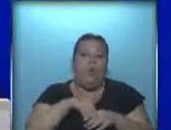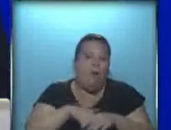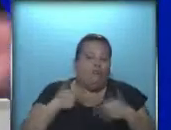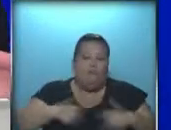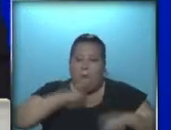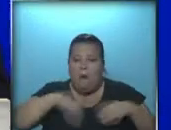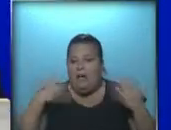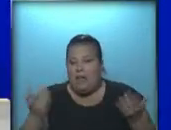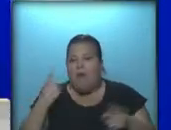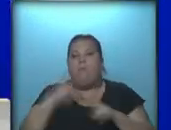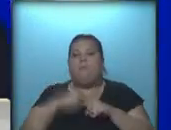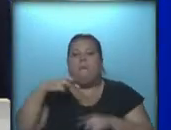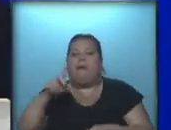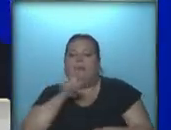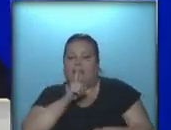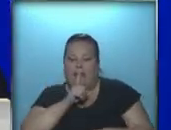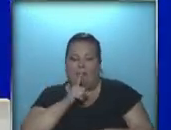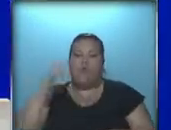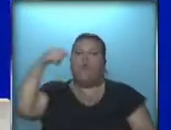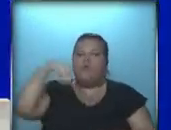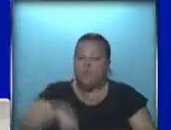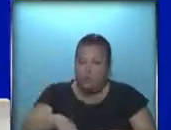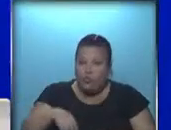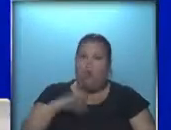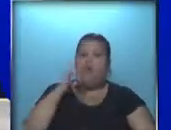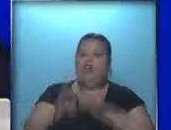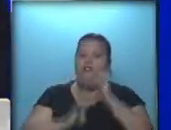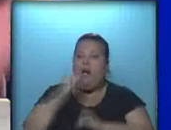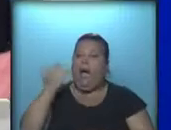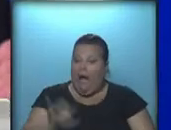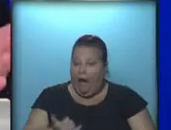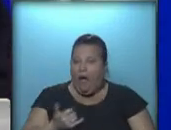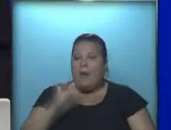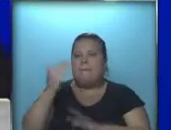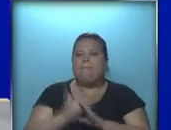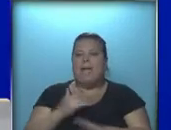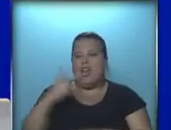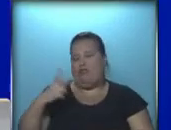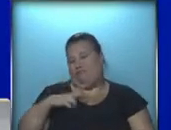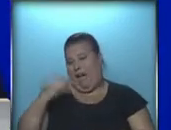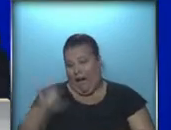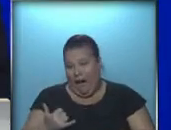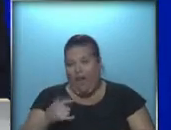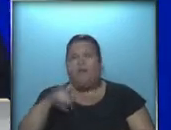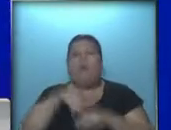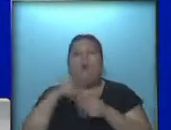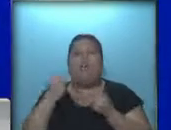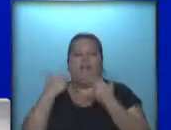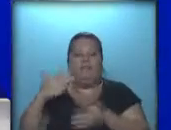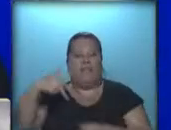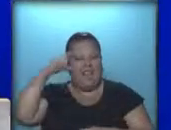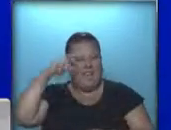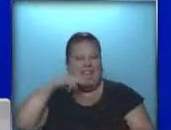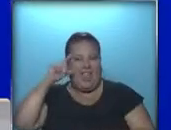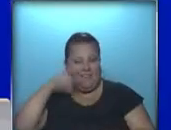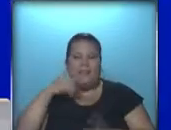votan. ¿Por quién? Por el PT. En el sur están más informados, son menos pobres. ¿Por quién votan? Por Aesio Neves.